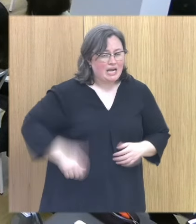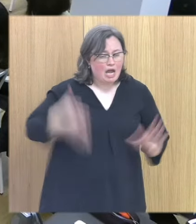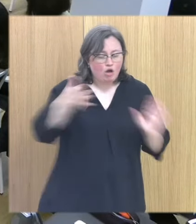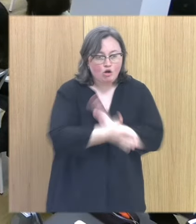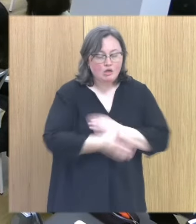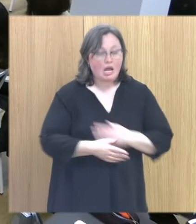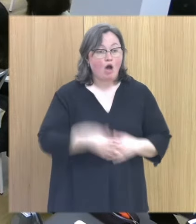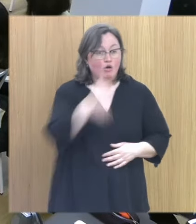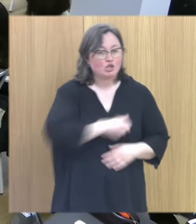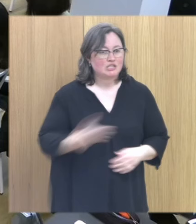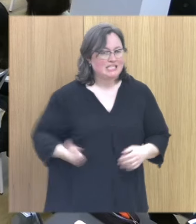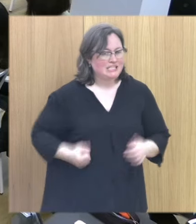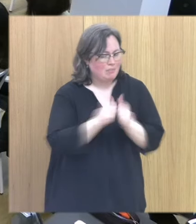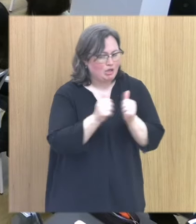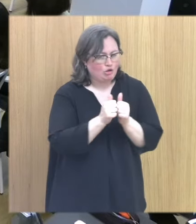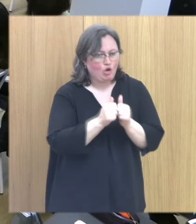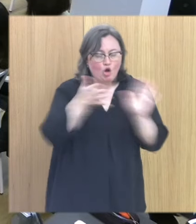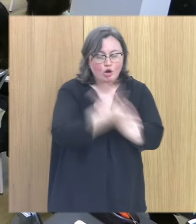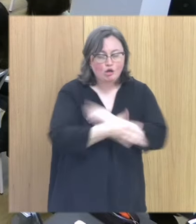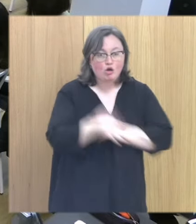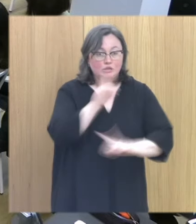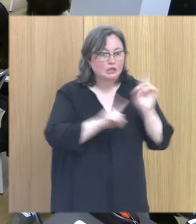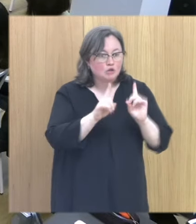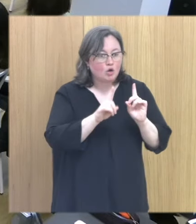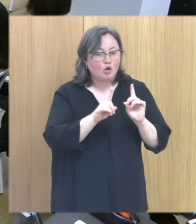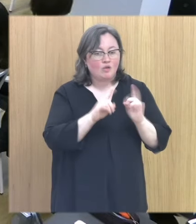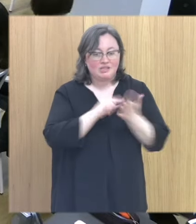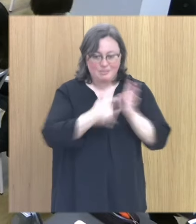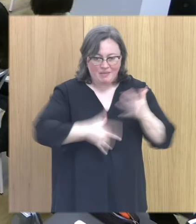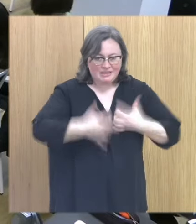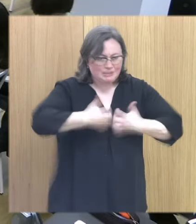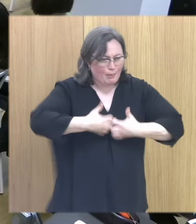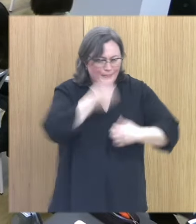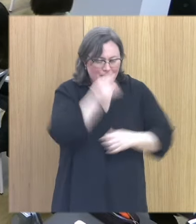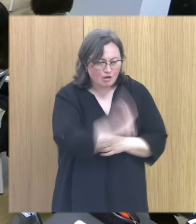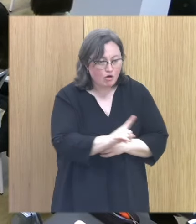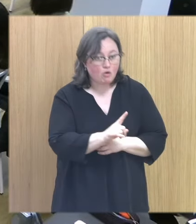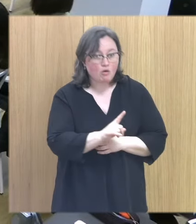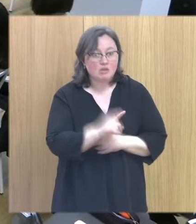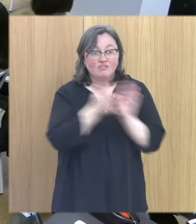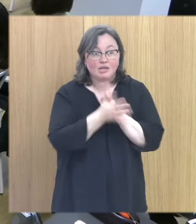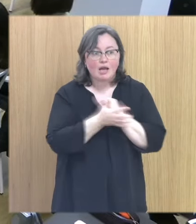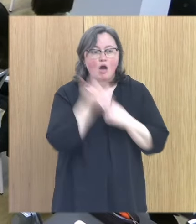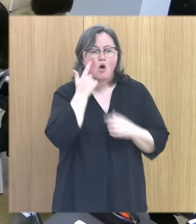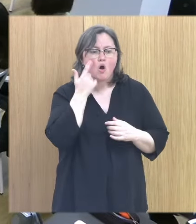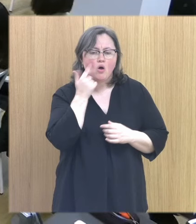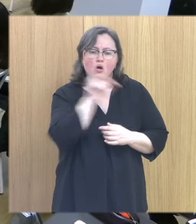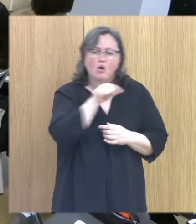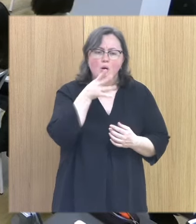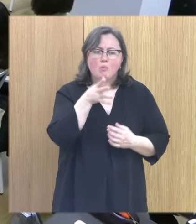niños con estrenimientos crónicos los niños con trastornos del sistema digestivo es algo que hay que atender